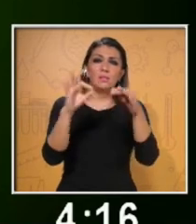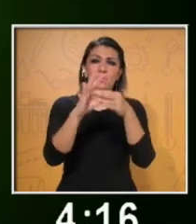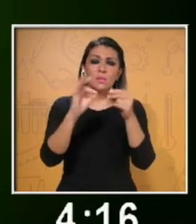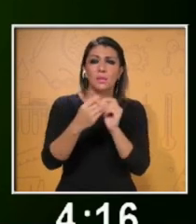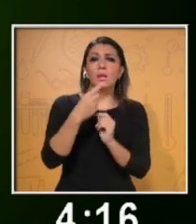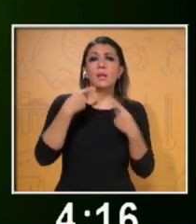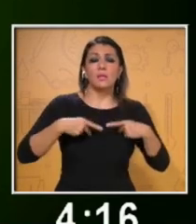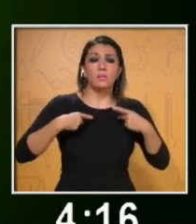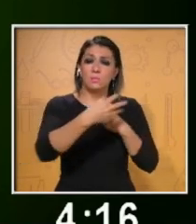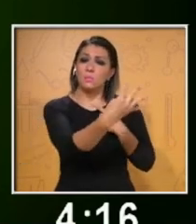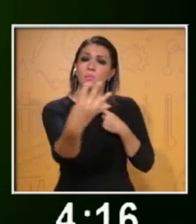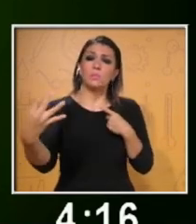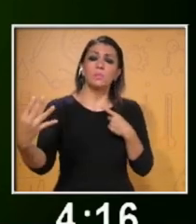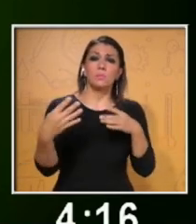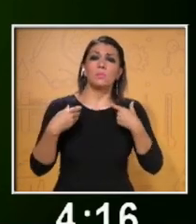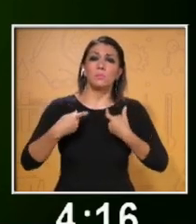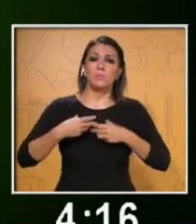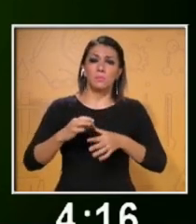ante el público.